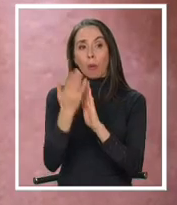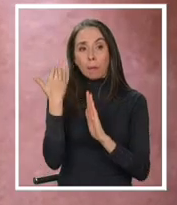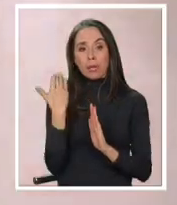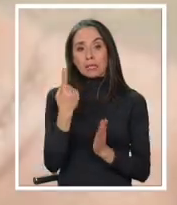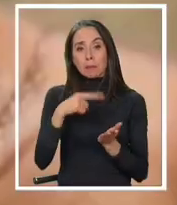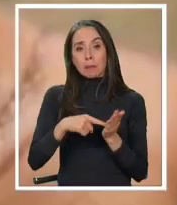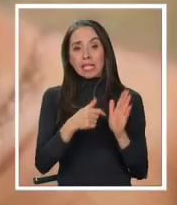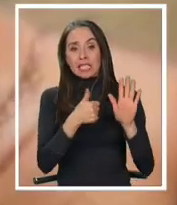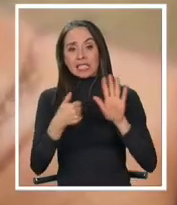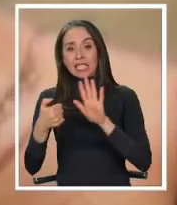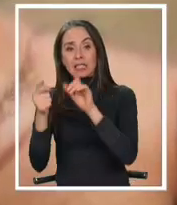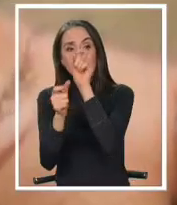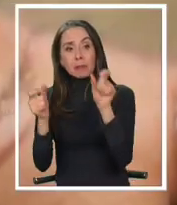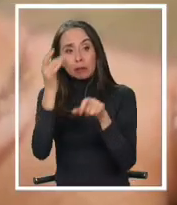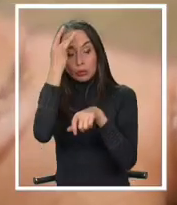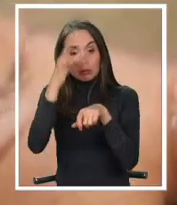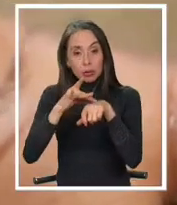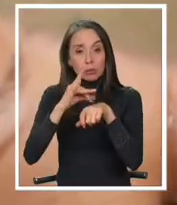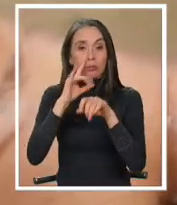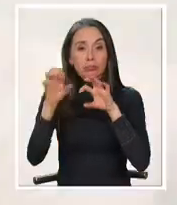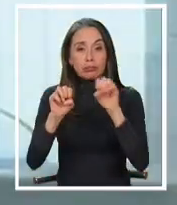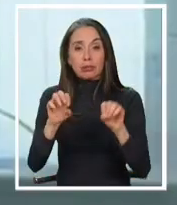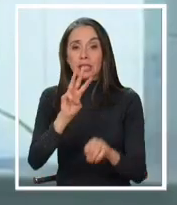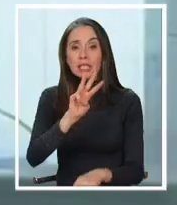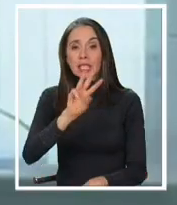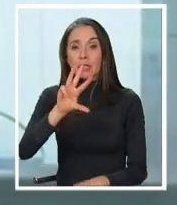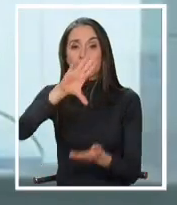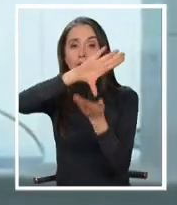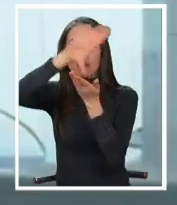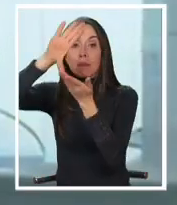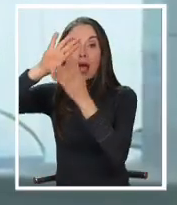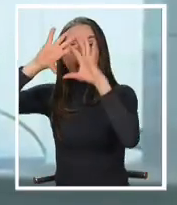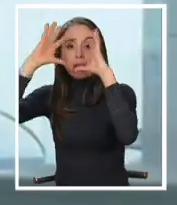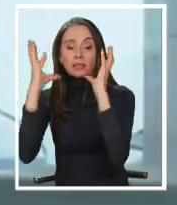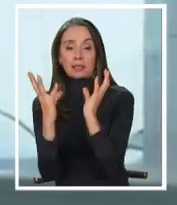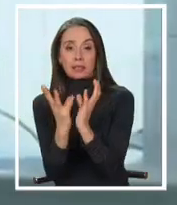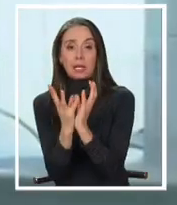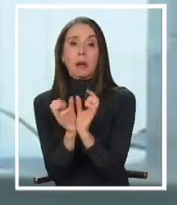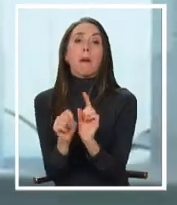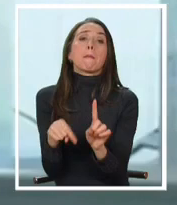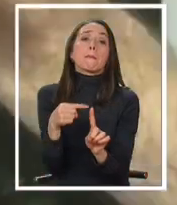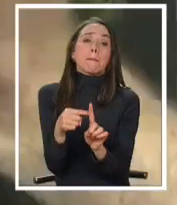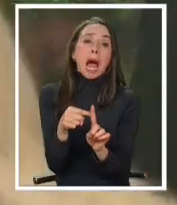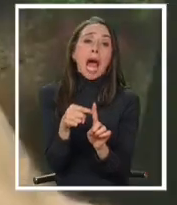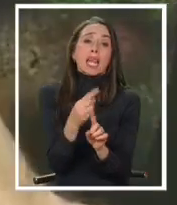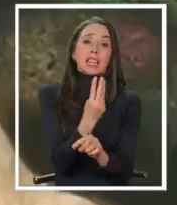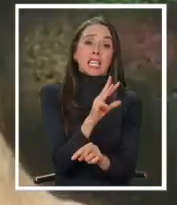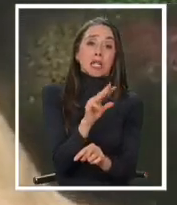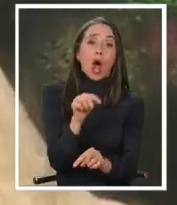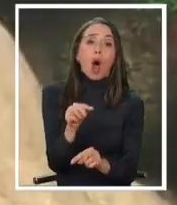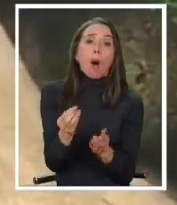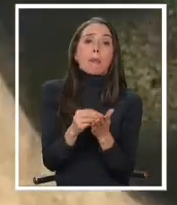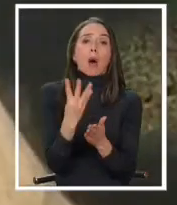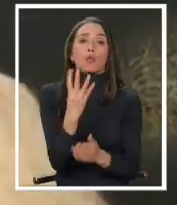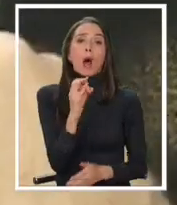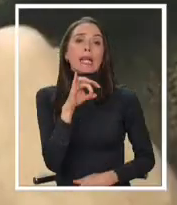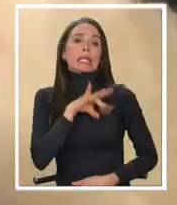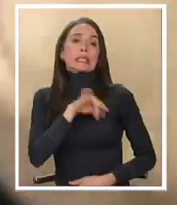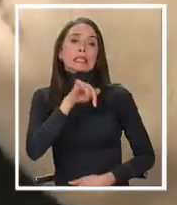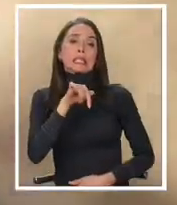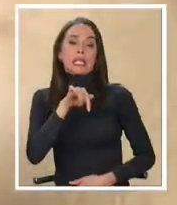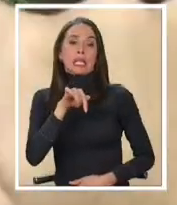Más de 1.600 casos se han detectado en 39 países a los que hoy se suma Chile. Infecciones que miran con